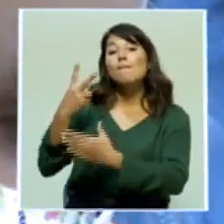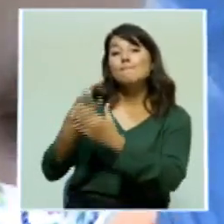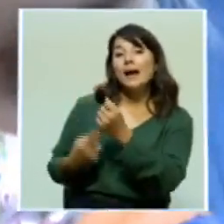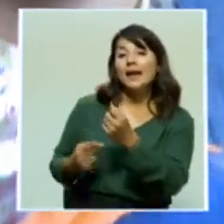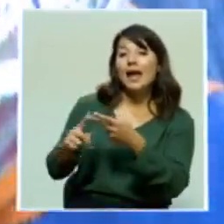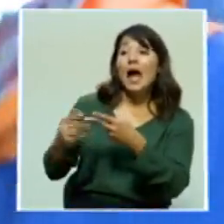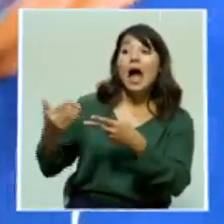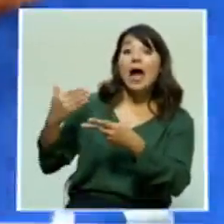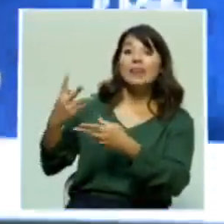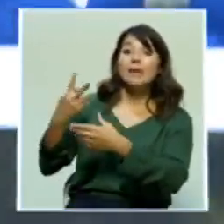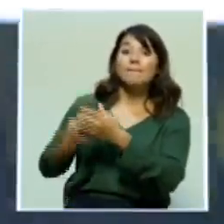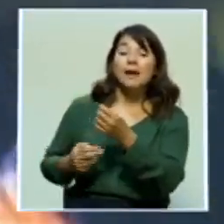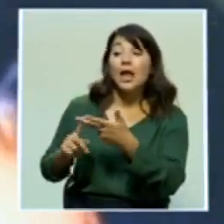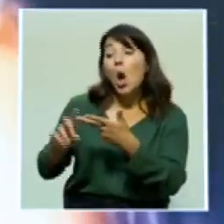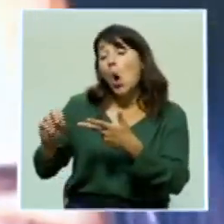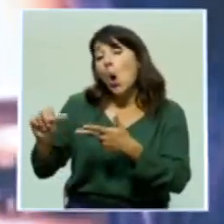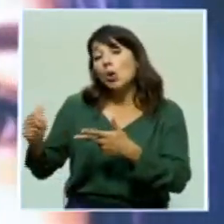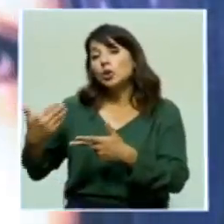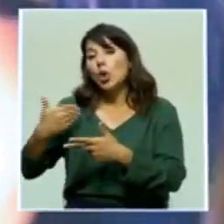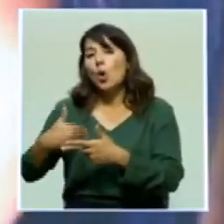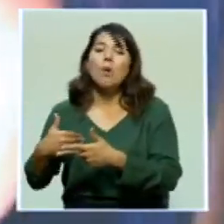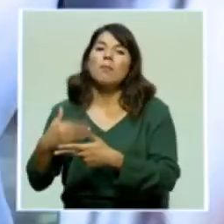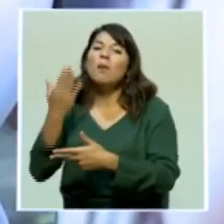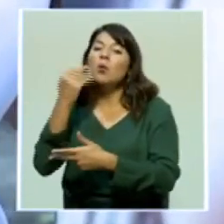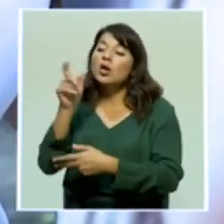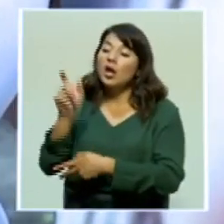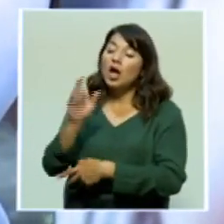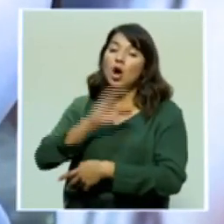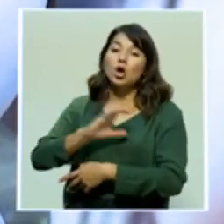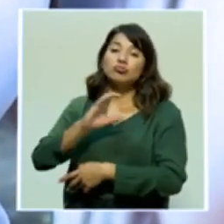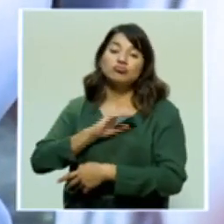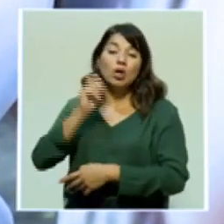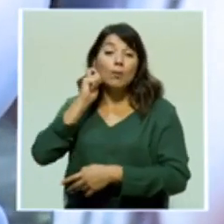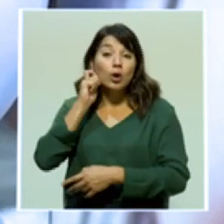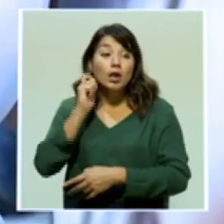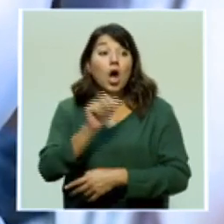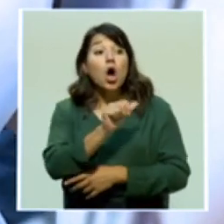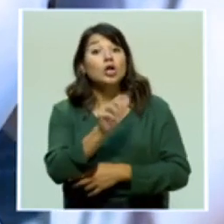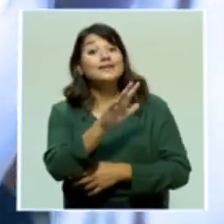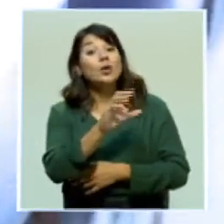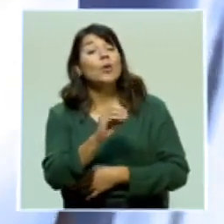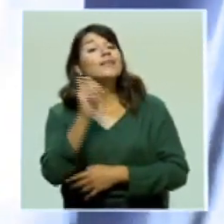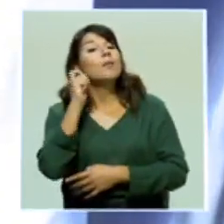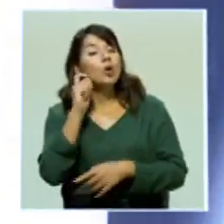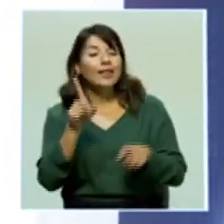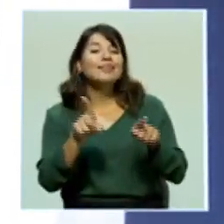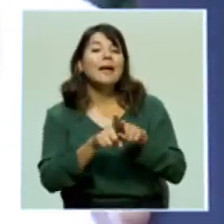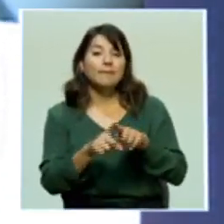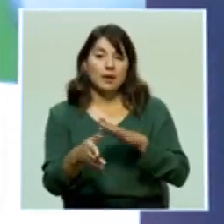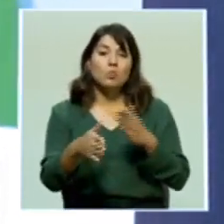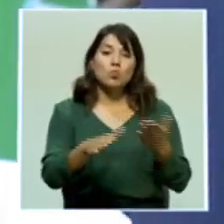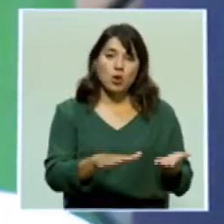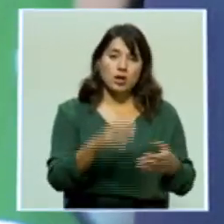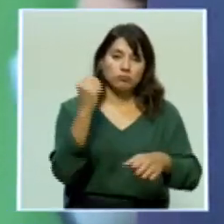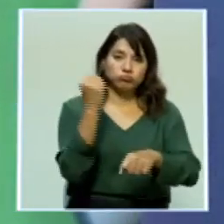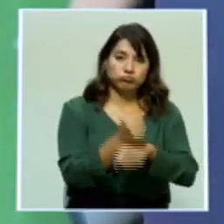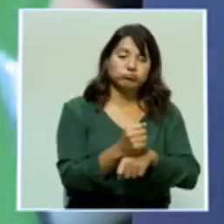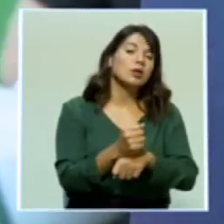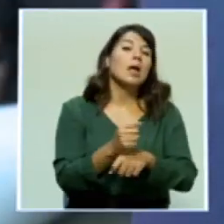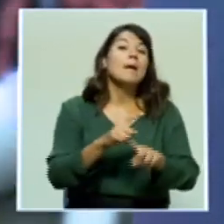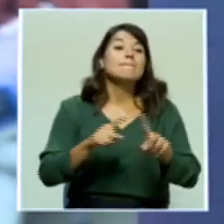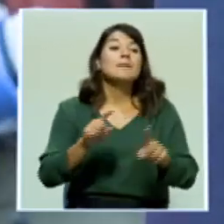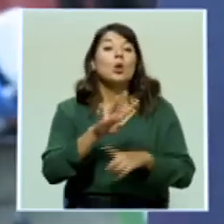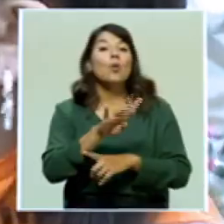exparejas o desconocidos por su condición de mujeres. Otras 50 mujeres han muerto de forma violenta, de las cuales 41